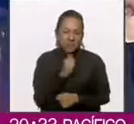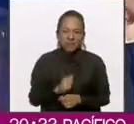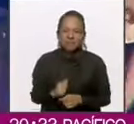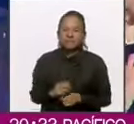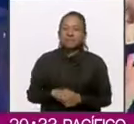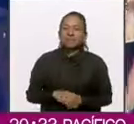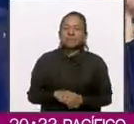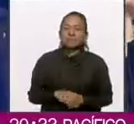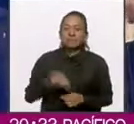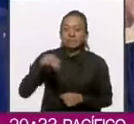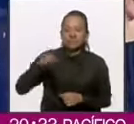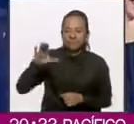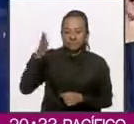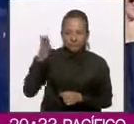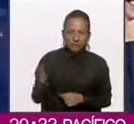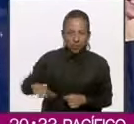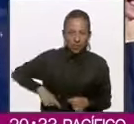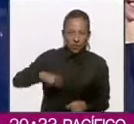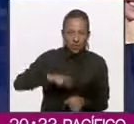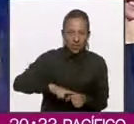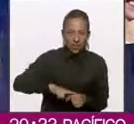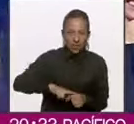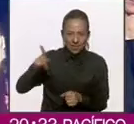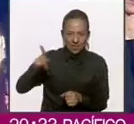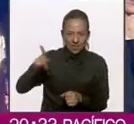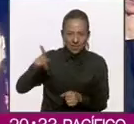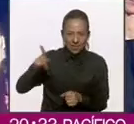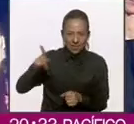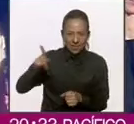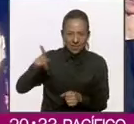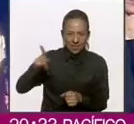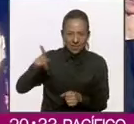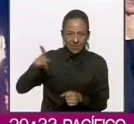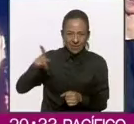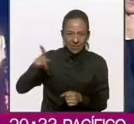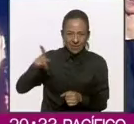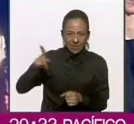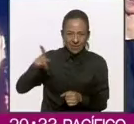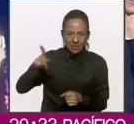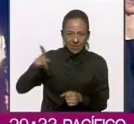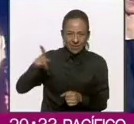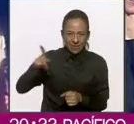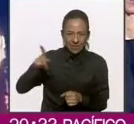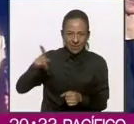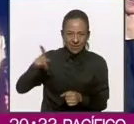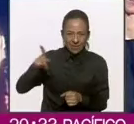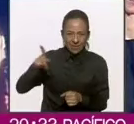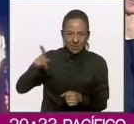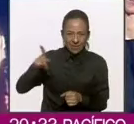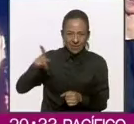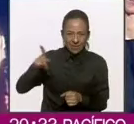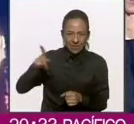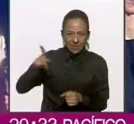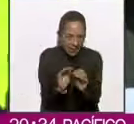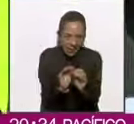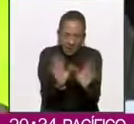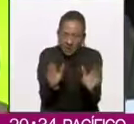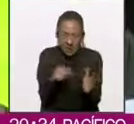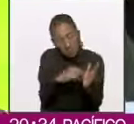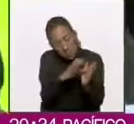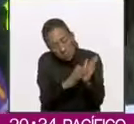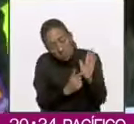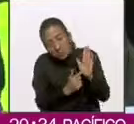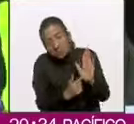León, Samuel García, muy joven, ya aclaró que tiene los treinta y cinco años cumplidos que exige la